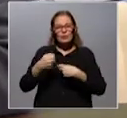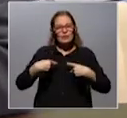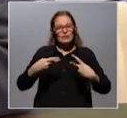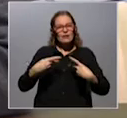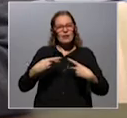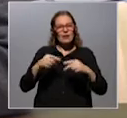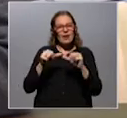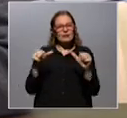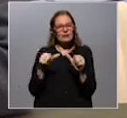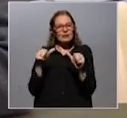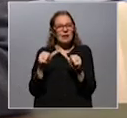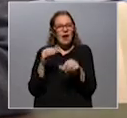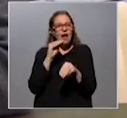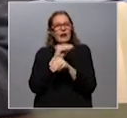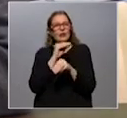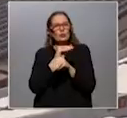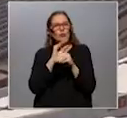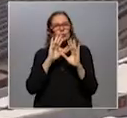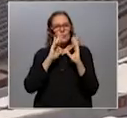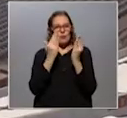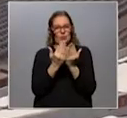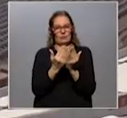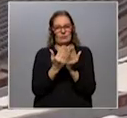Hacía a la cultura del mundo